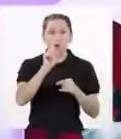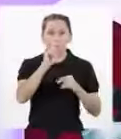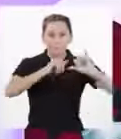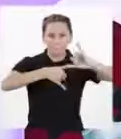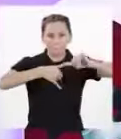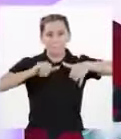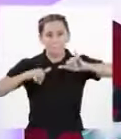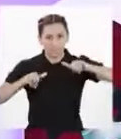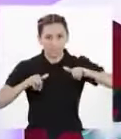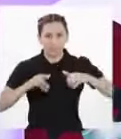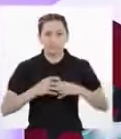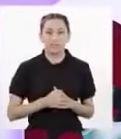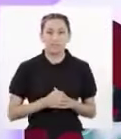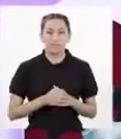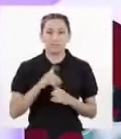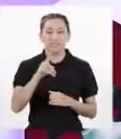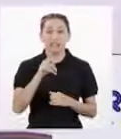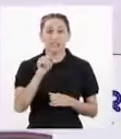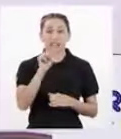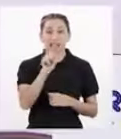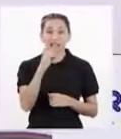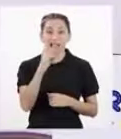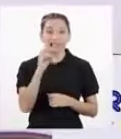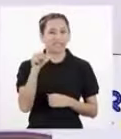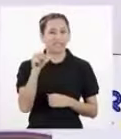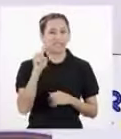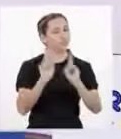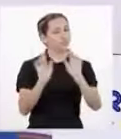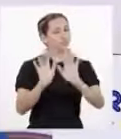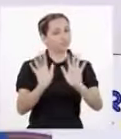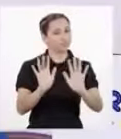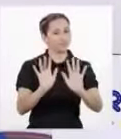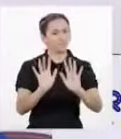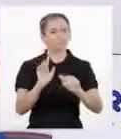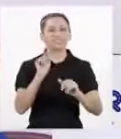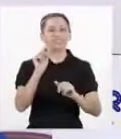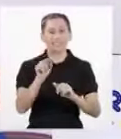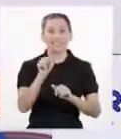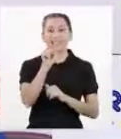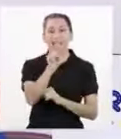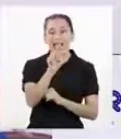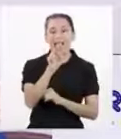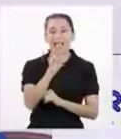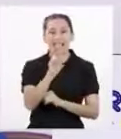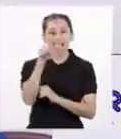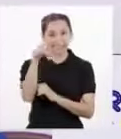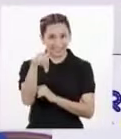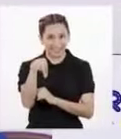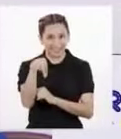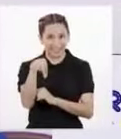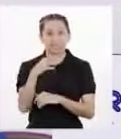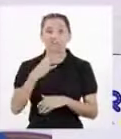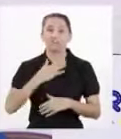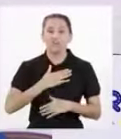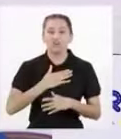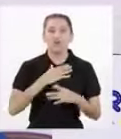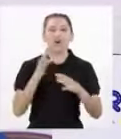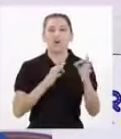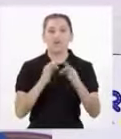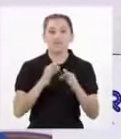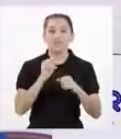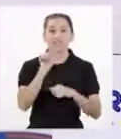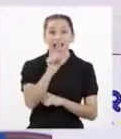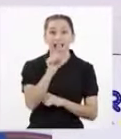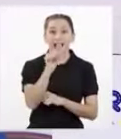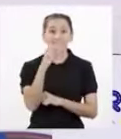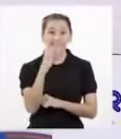¿El ADN o ácido ribonucleico? No, no, no, no, ese es el ARN Nosotros estamos hablando del